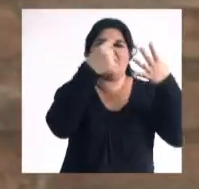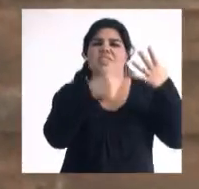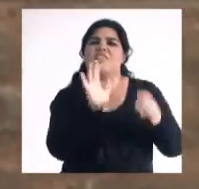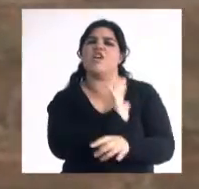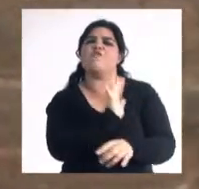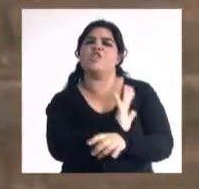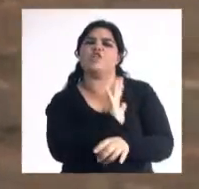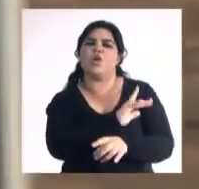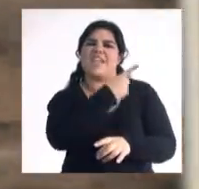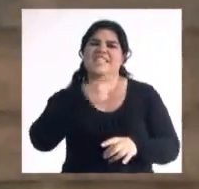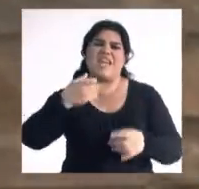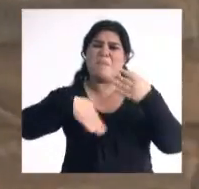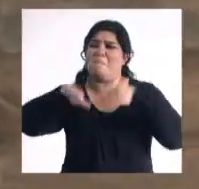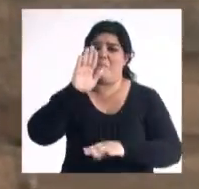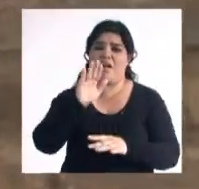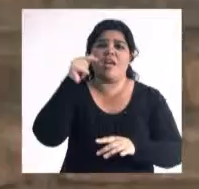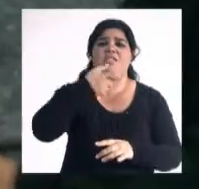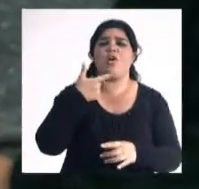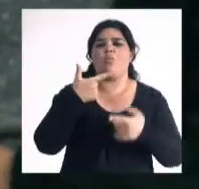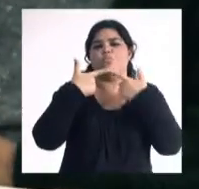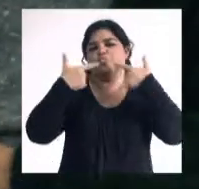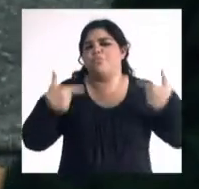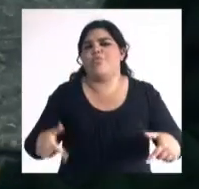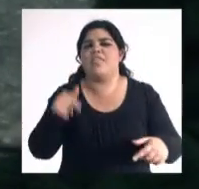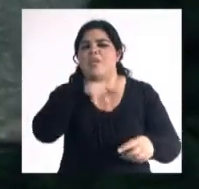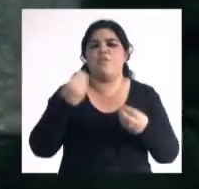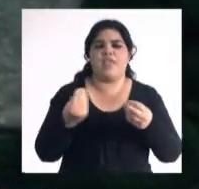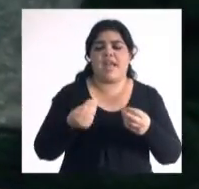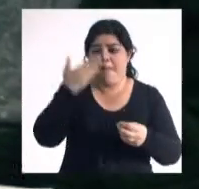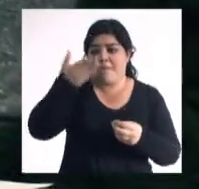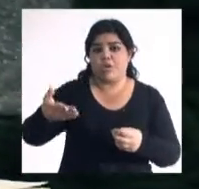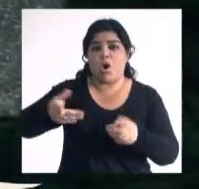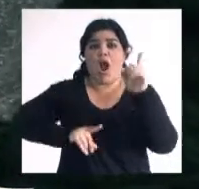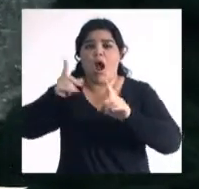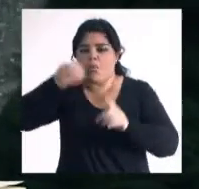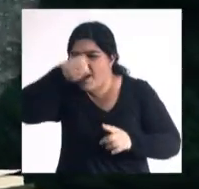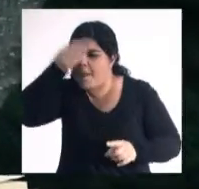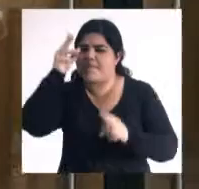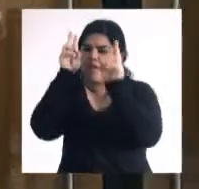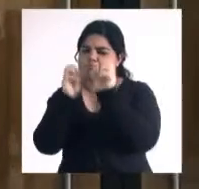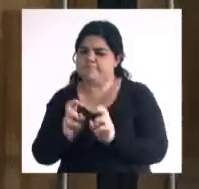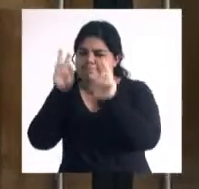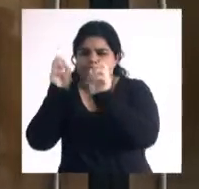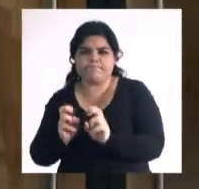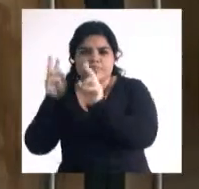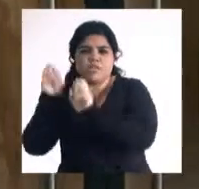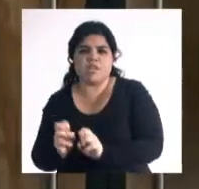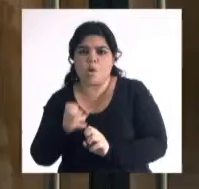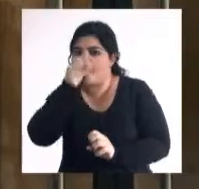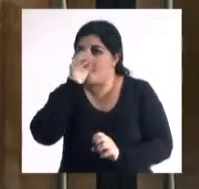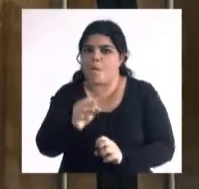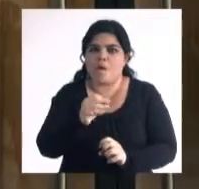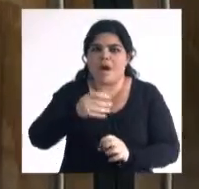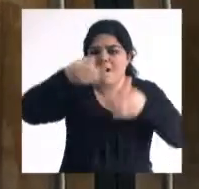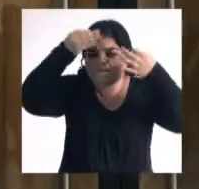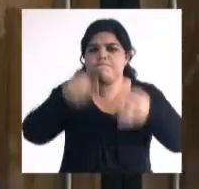definiciones. Es un sustantivo que si invirtiésemos una tesis doctoral, así todo no sabríamos o no llegaríamos